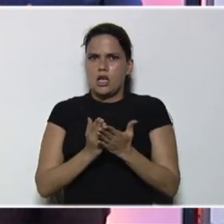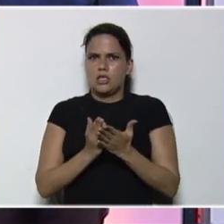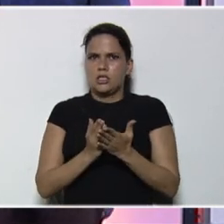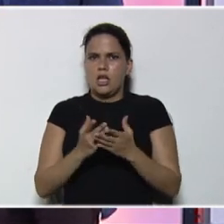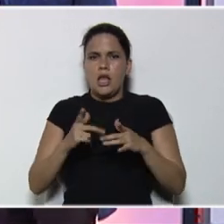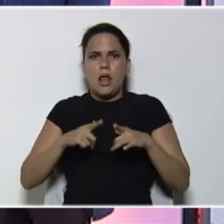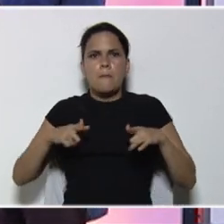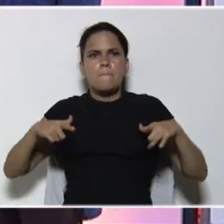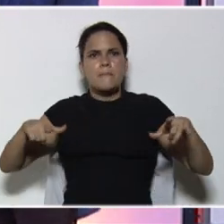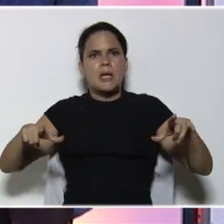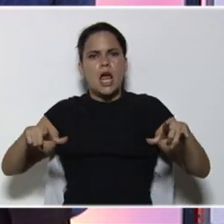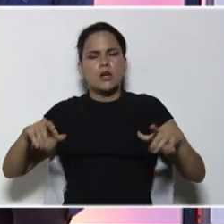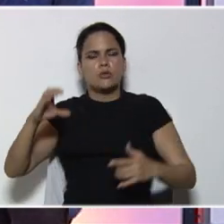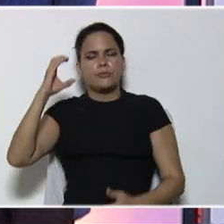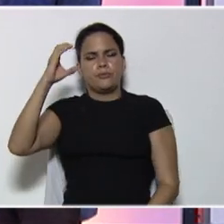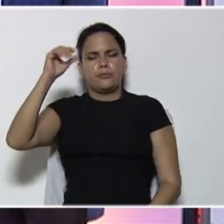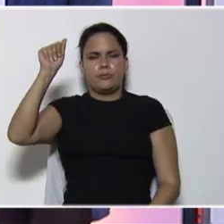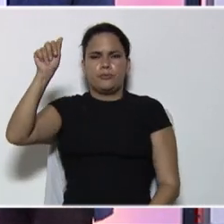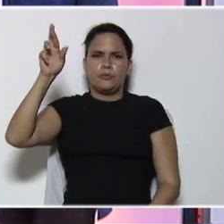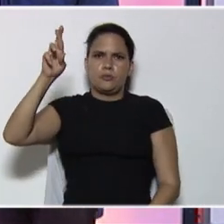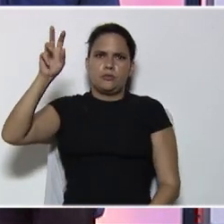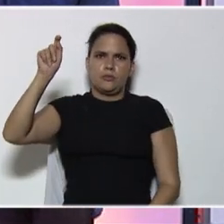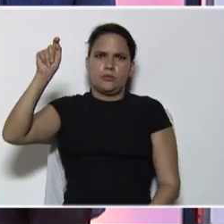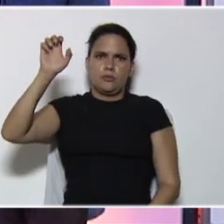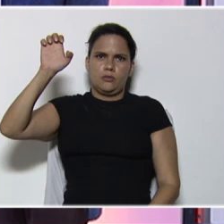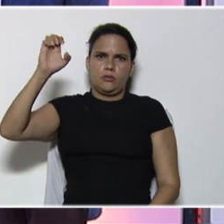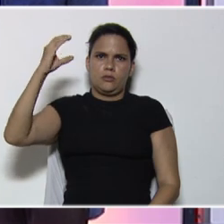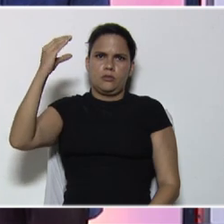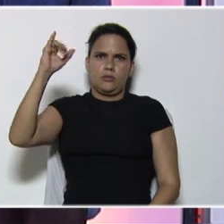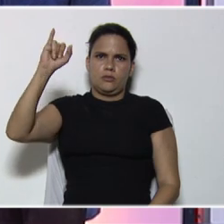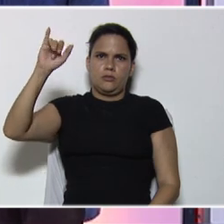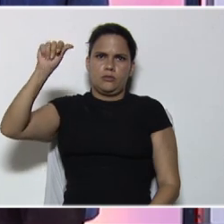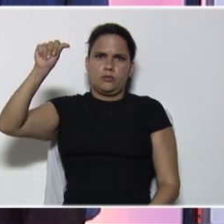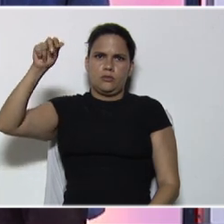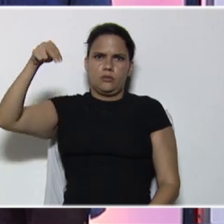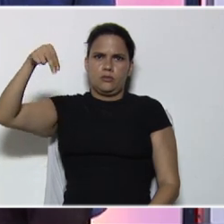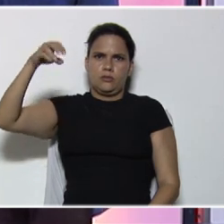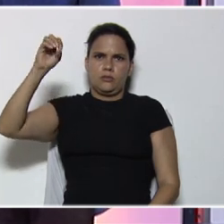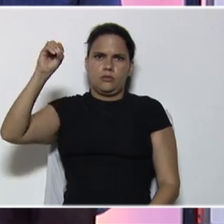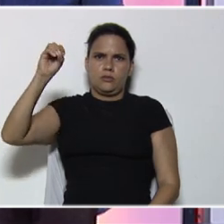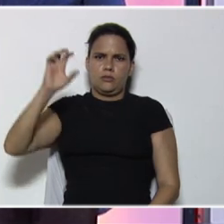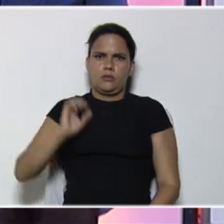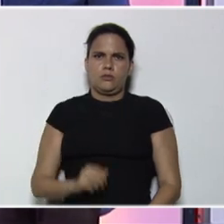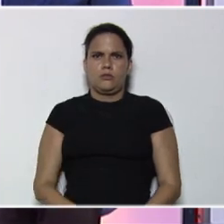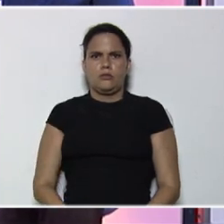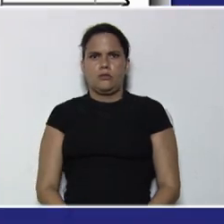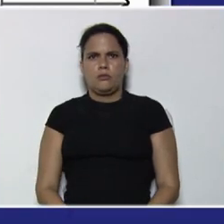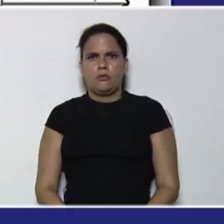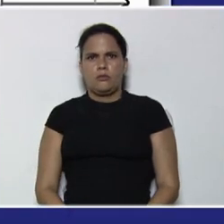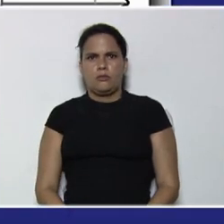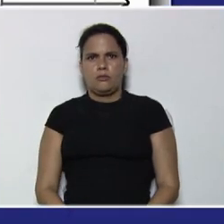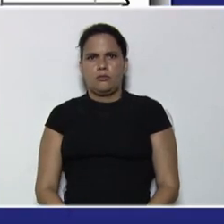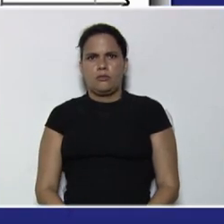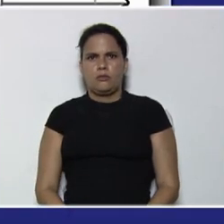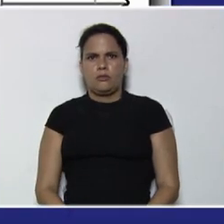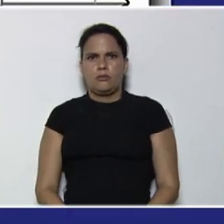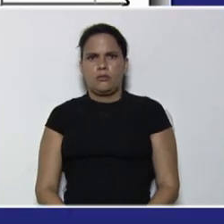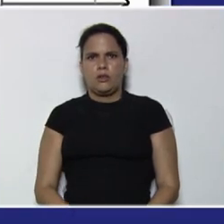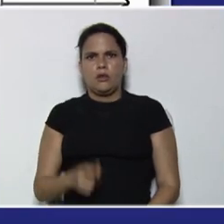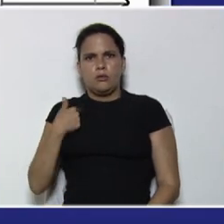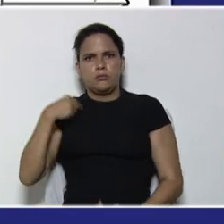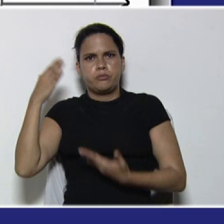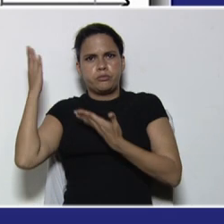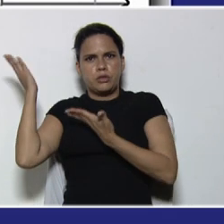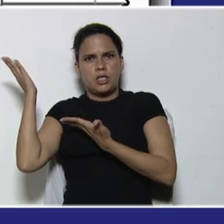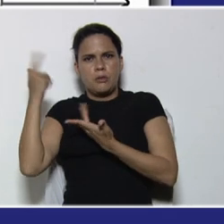el plano cartesiano, si, fíjense, que aquí lo tenemos, pero ya esto sería, en R2, R3, o en tercera dimensión, cuando